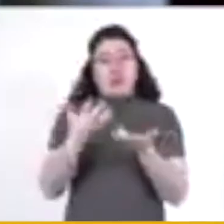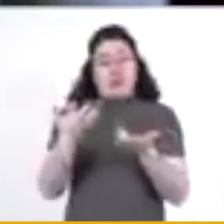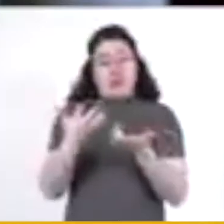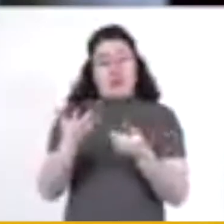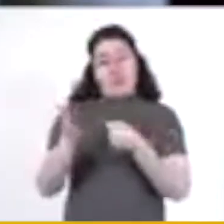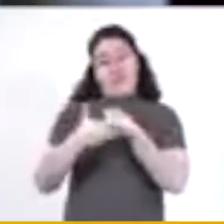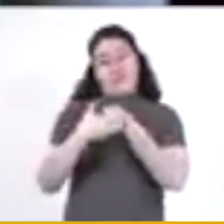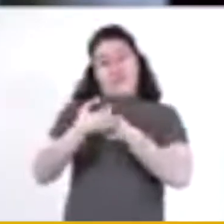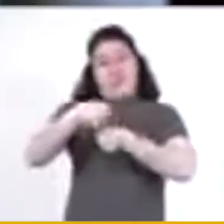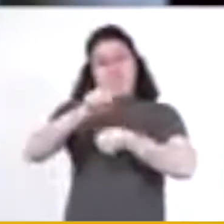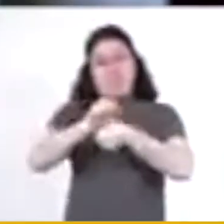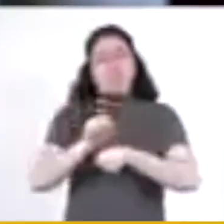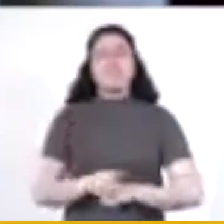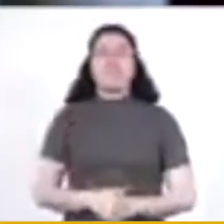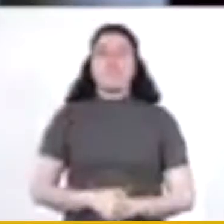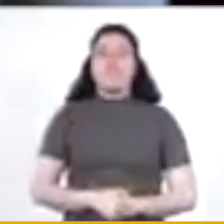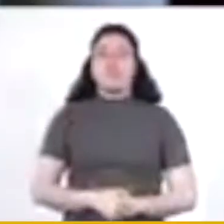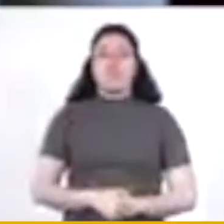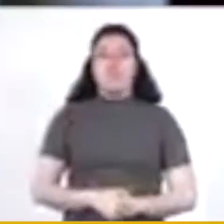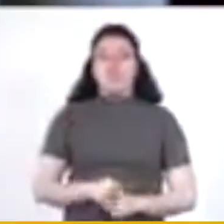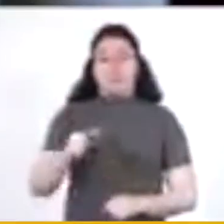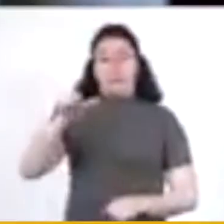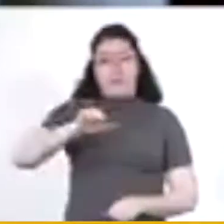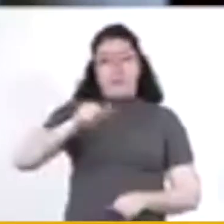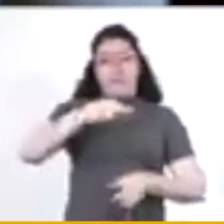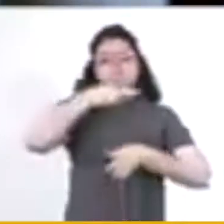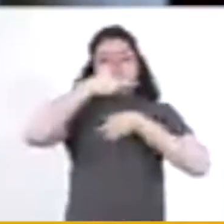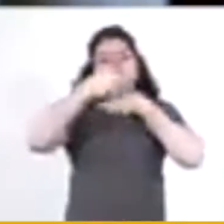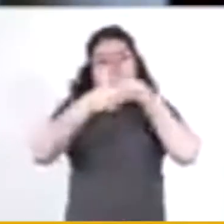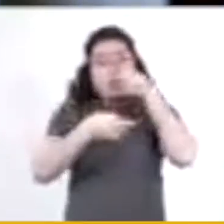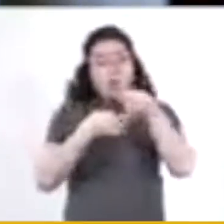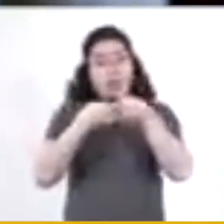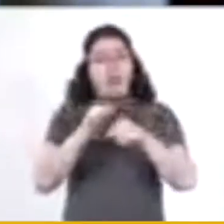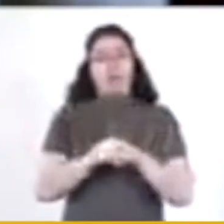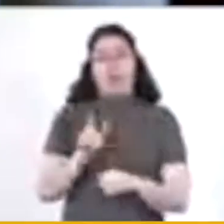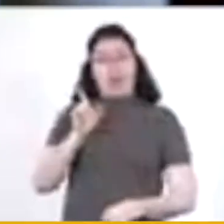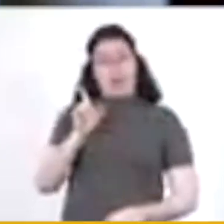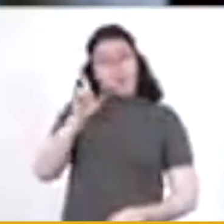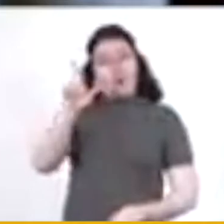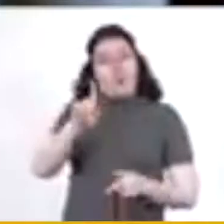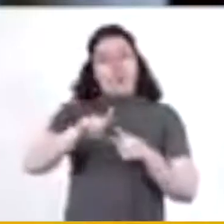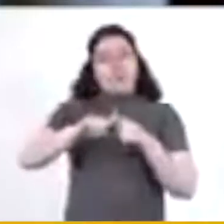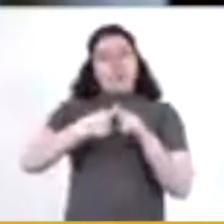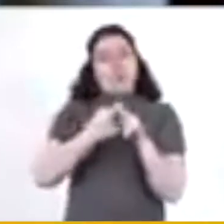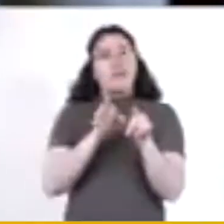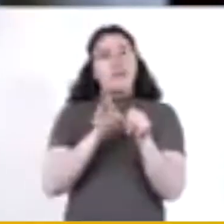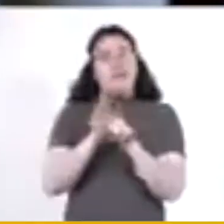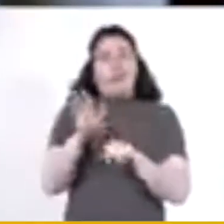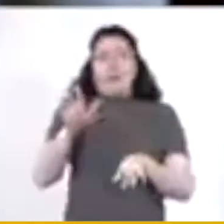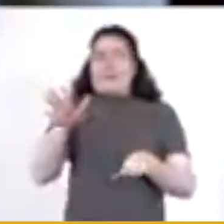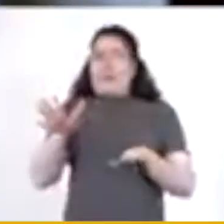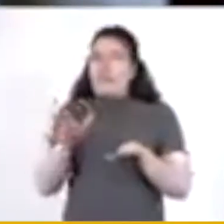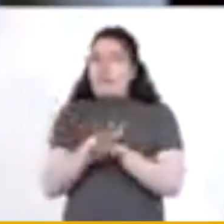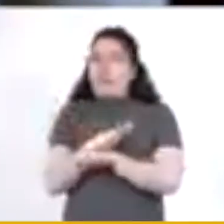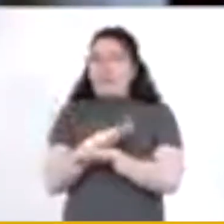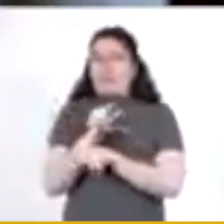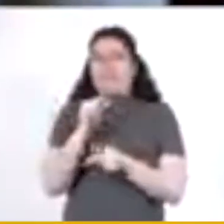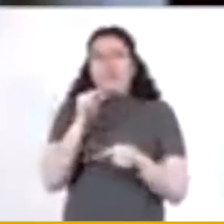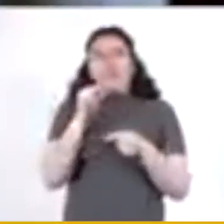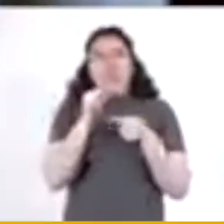ciudad en la siguiente semana. Hoy quiero informarles que a partir de lunes entraremos